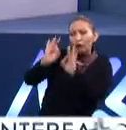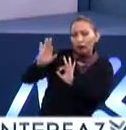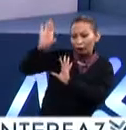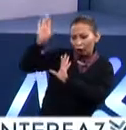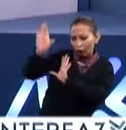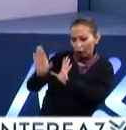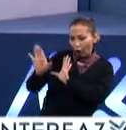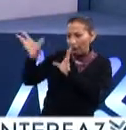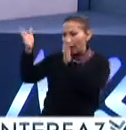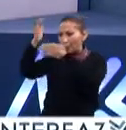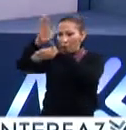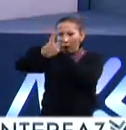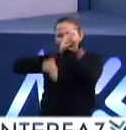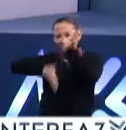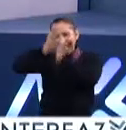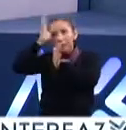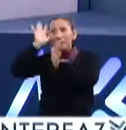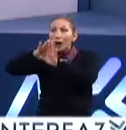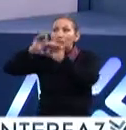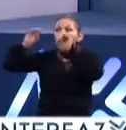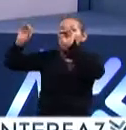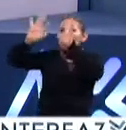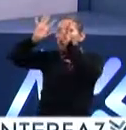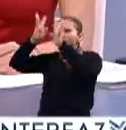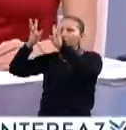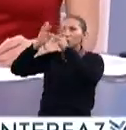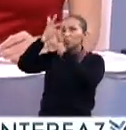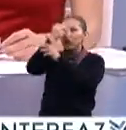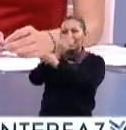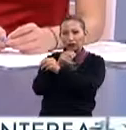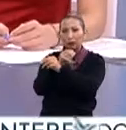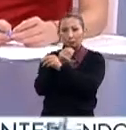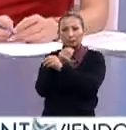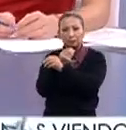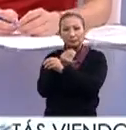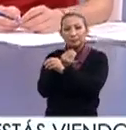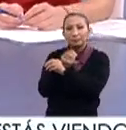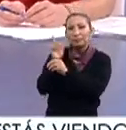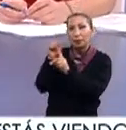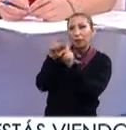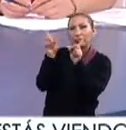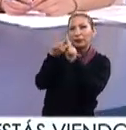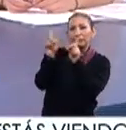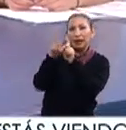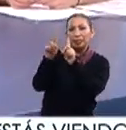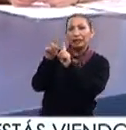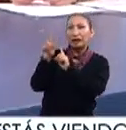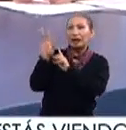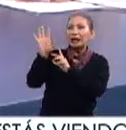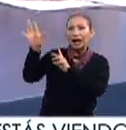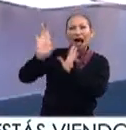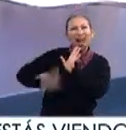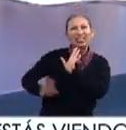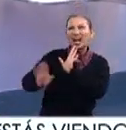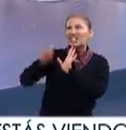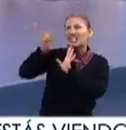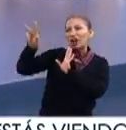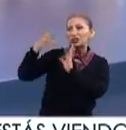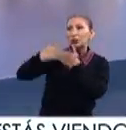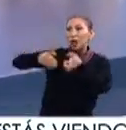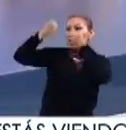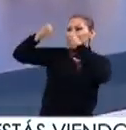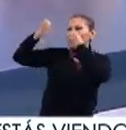las fachadas, digamos, tienen más movimiento, más ritmo, tienen diversas características las